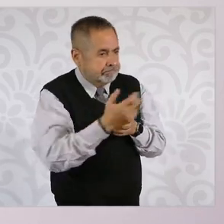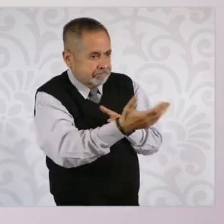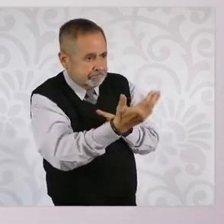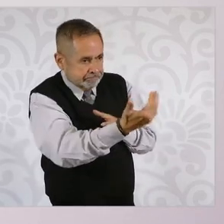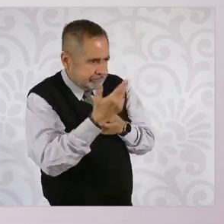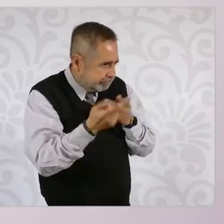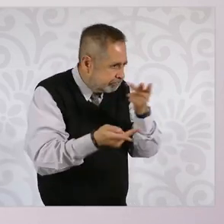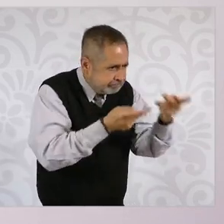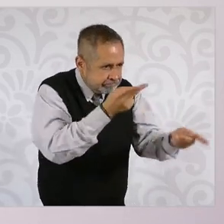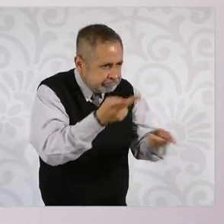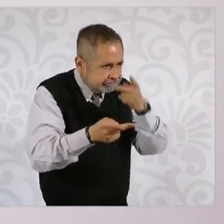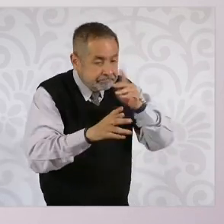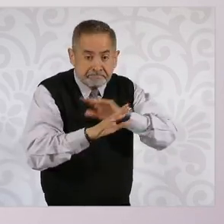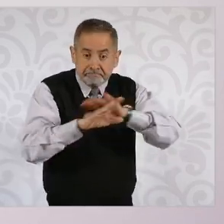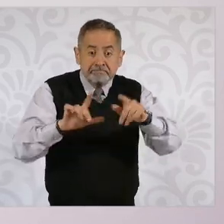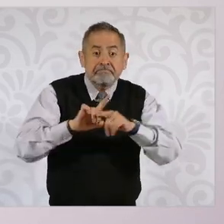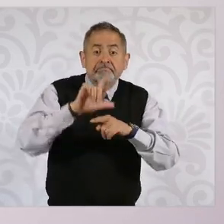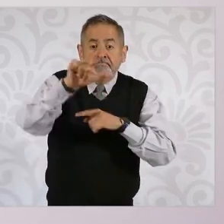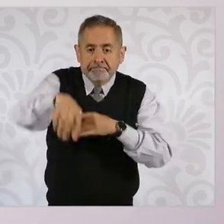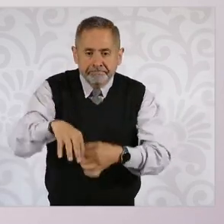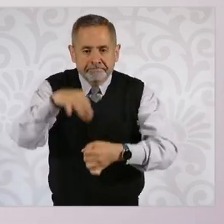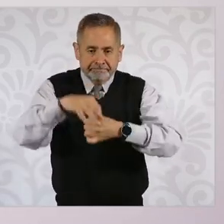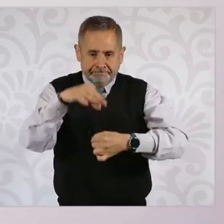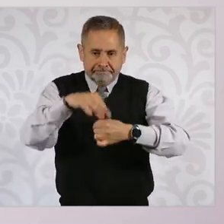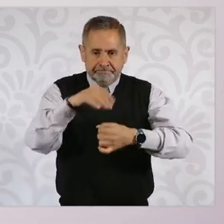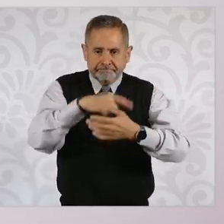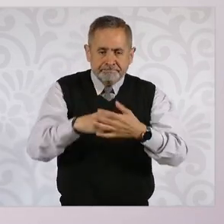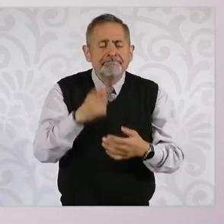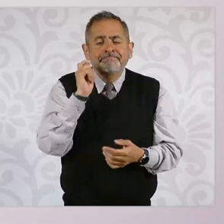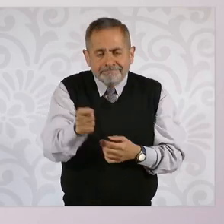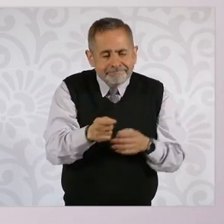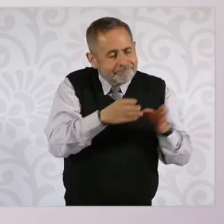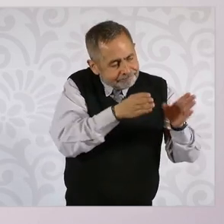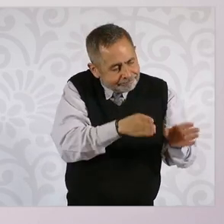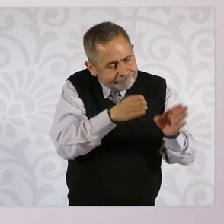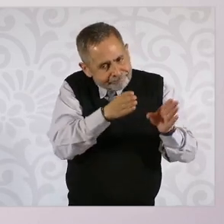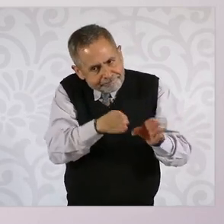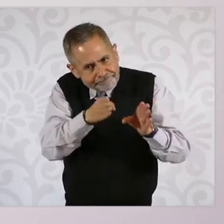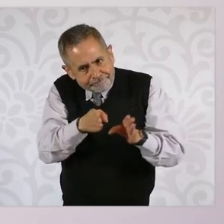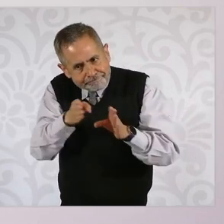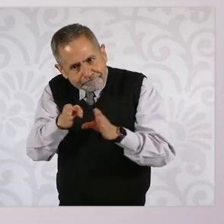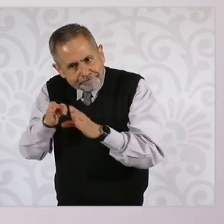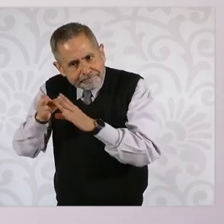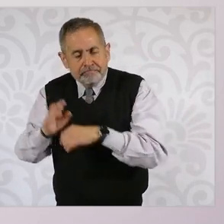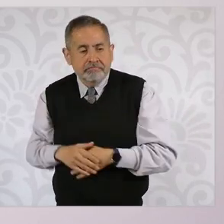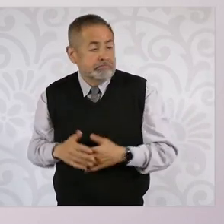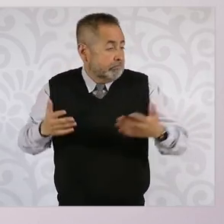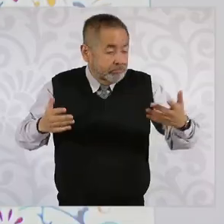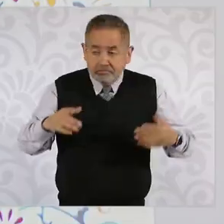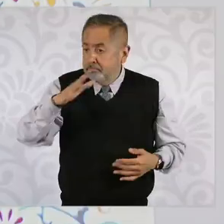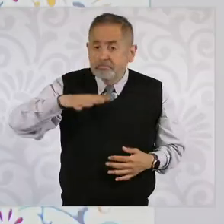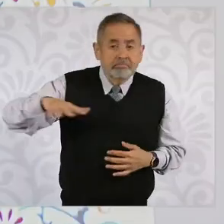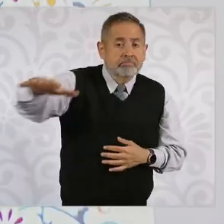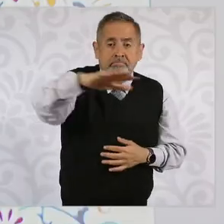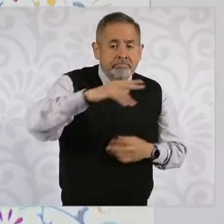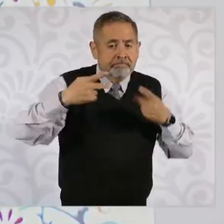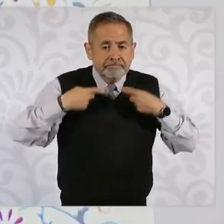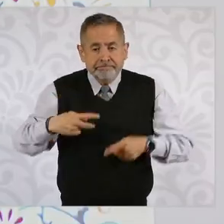después va a votación. Entonces, todo un procedimiento. ¿Qué quiere el pueblo de México?